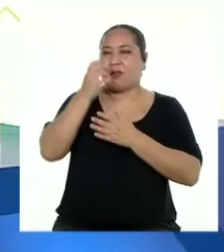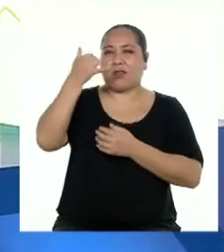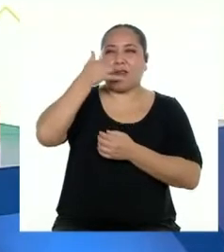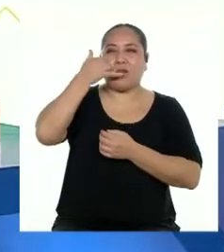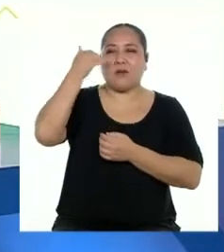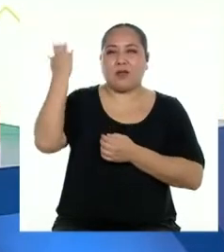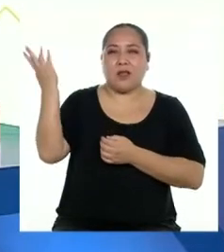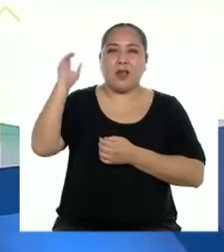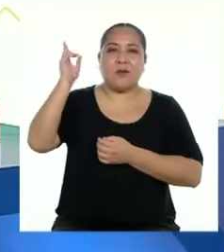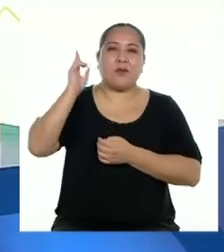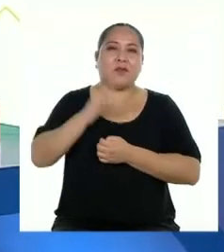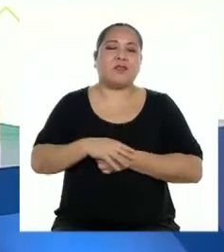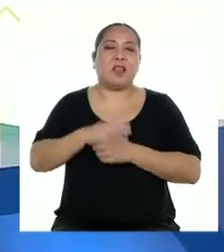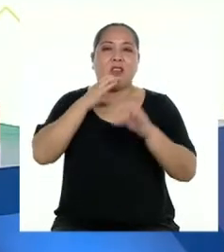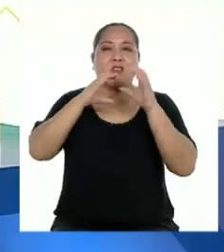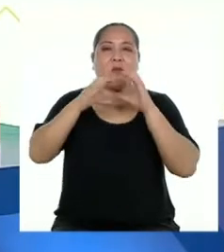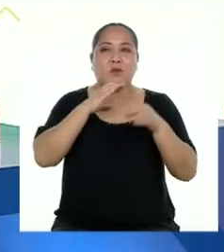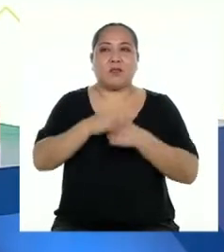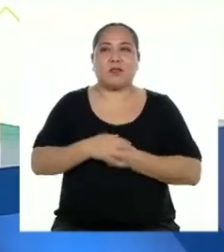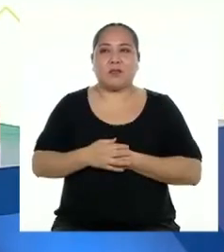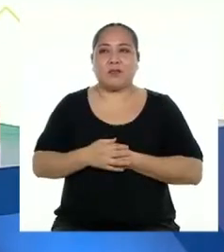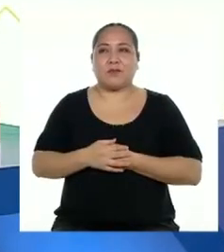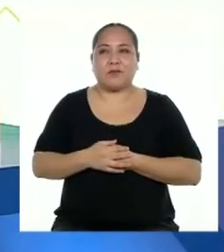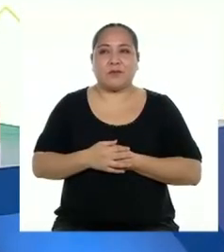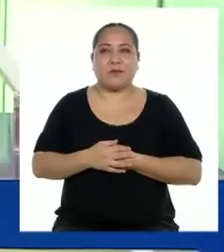llamaré a nuestra profesora de comunicación.